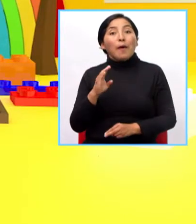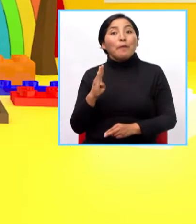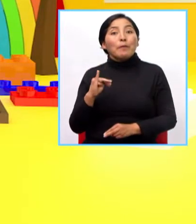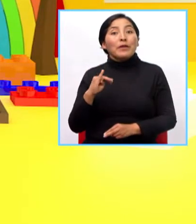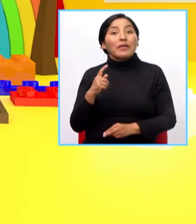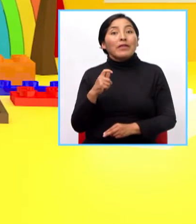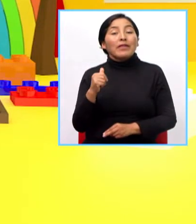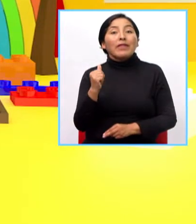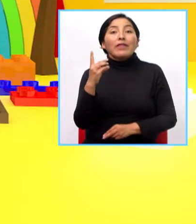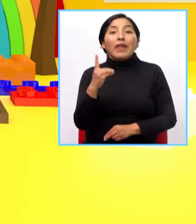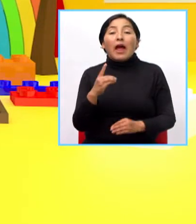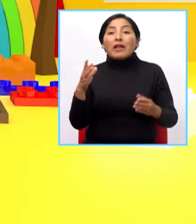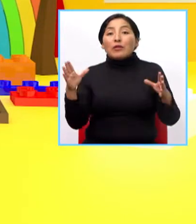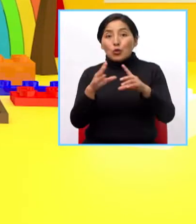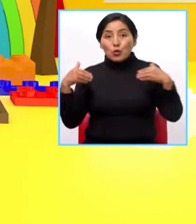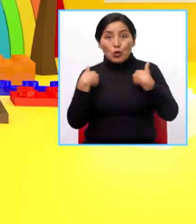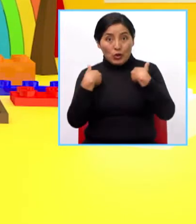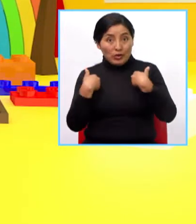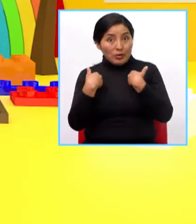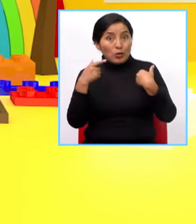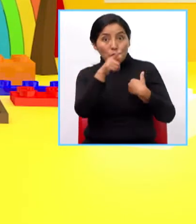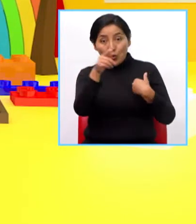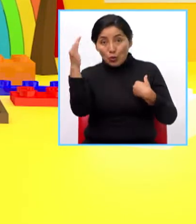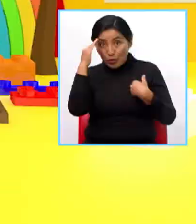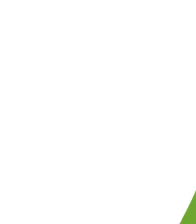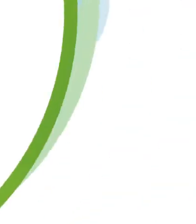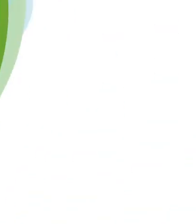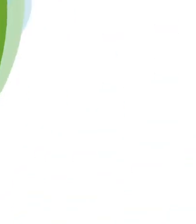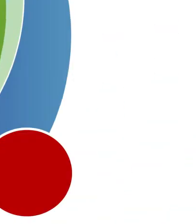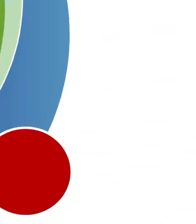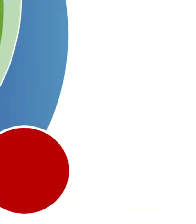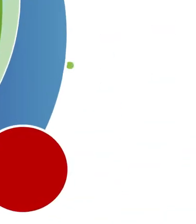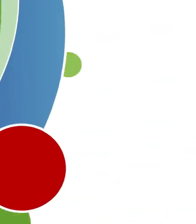hábitat de los animales ¿Tú sabías que es un hábitat?